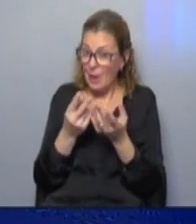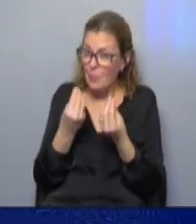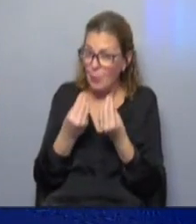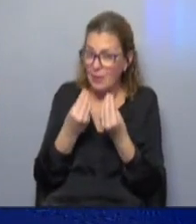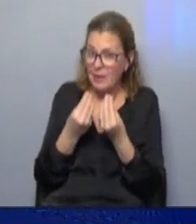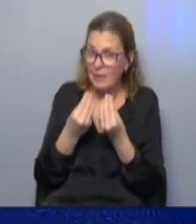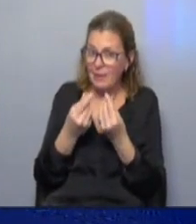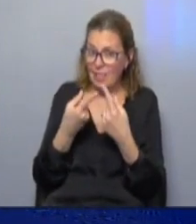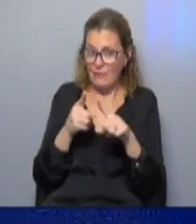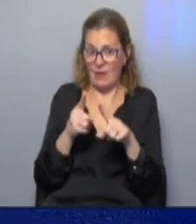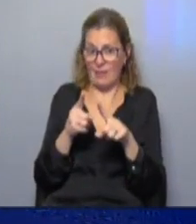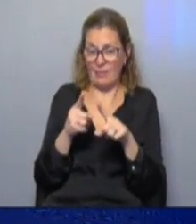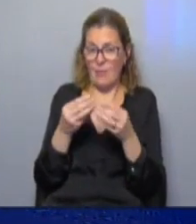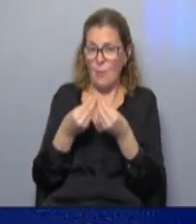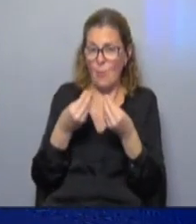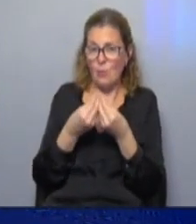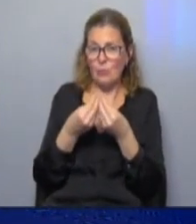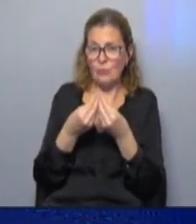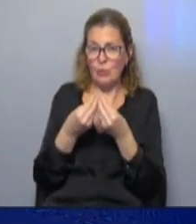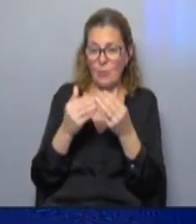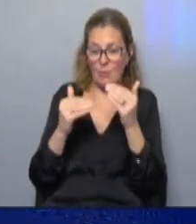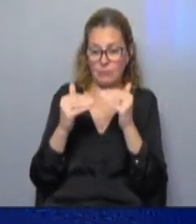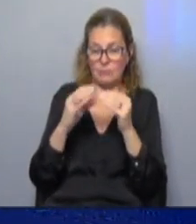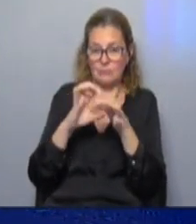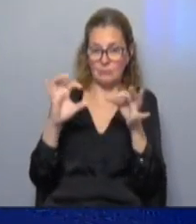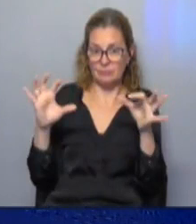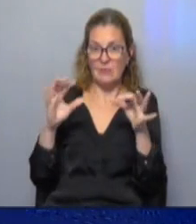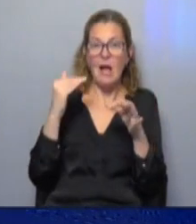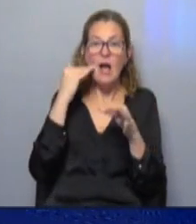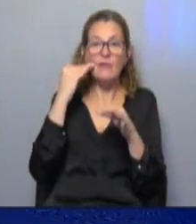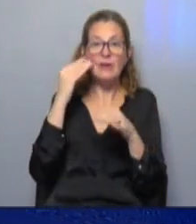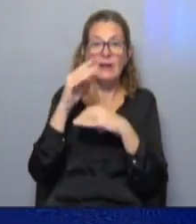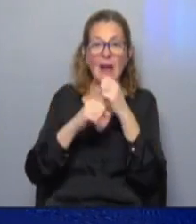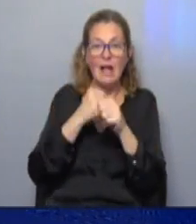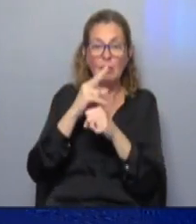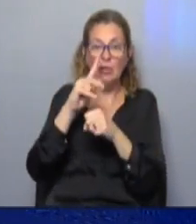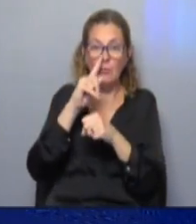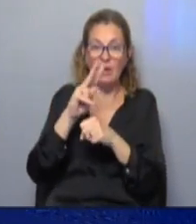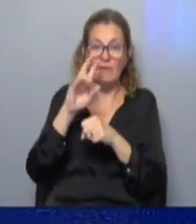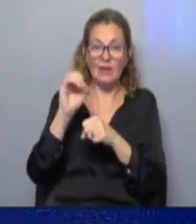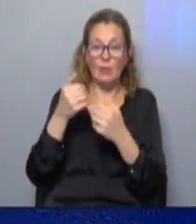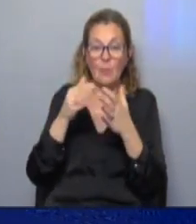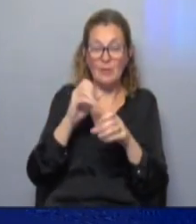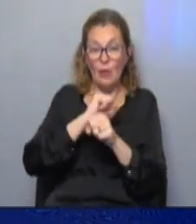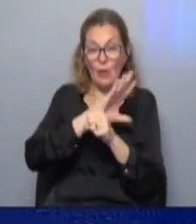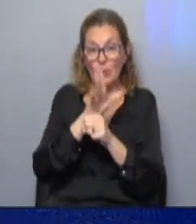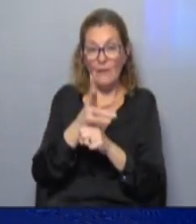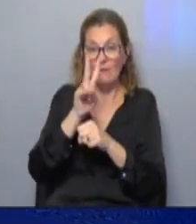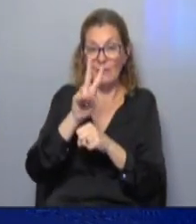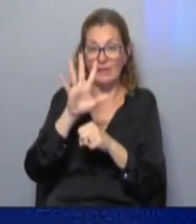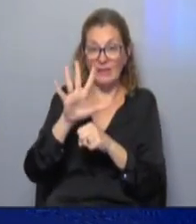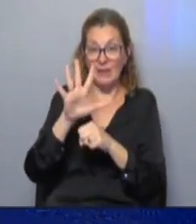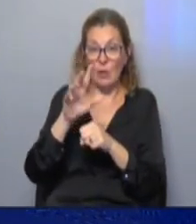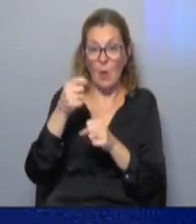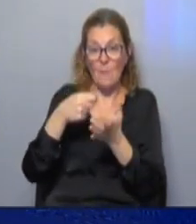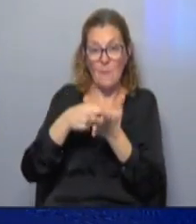causas de por qué esto sucede a desacoplar esto miren lo que sucede en abril de 2020 comienzo de la pandemia 25 productos